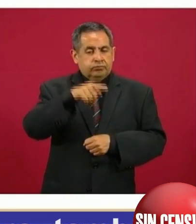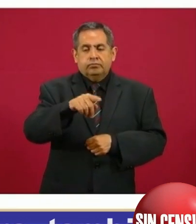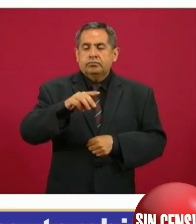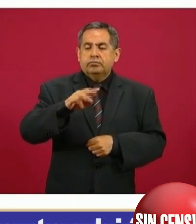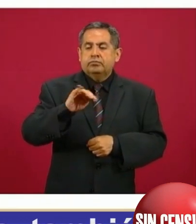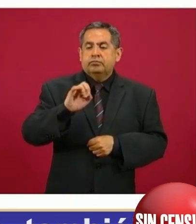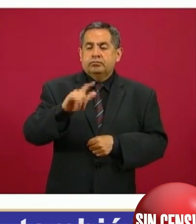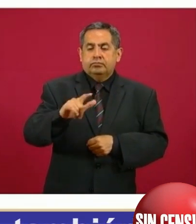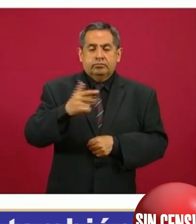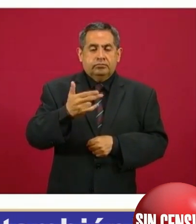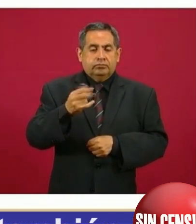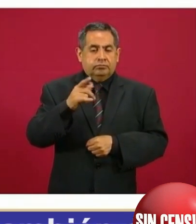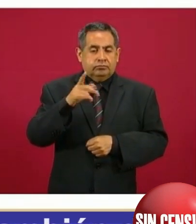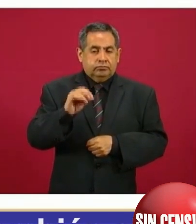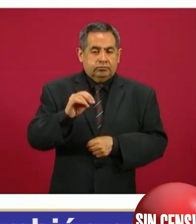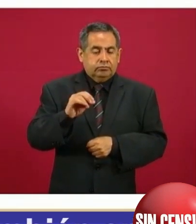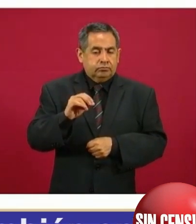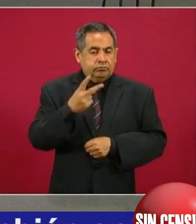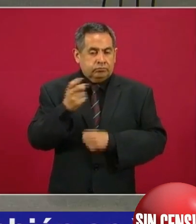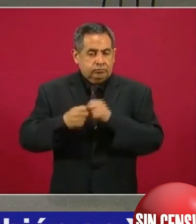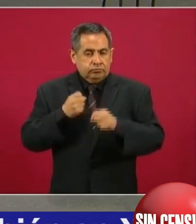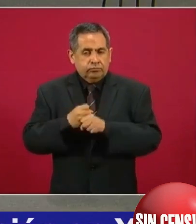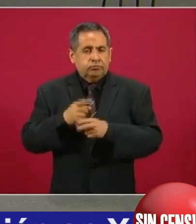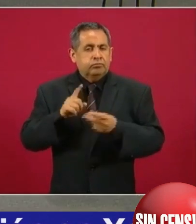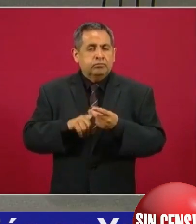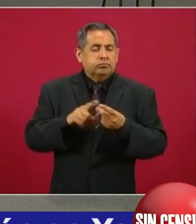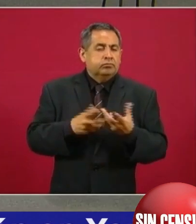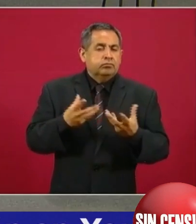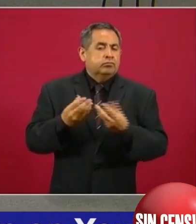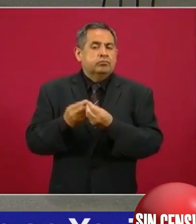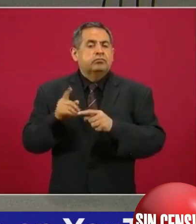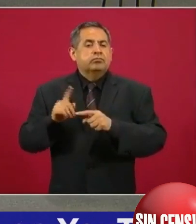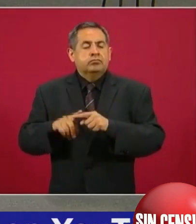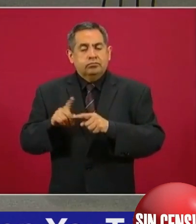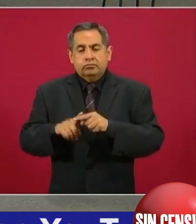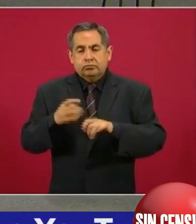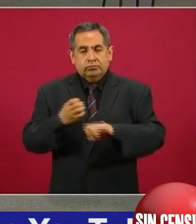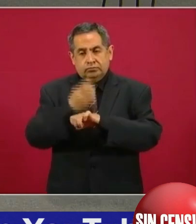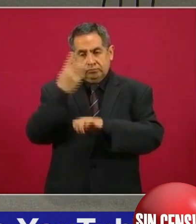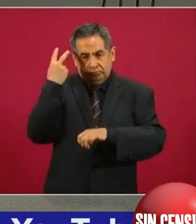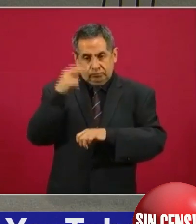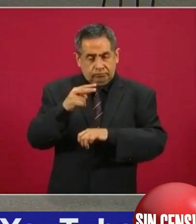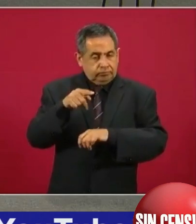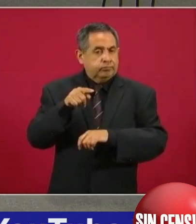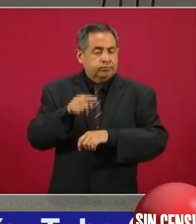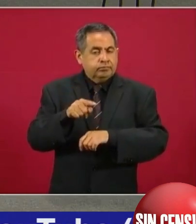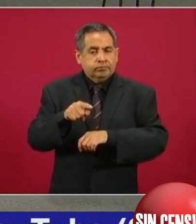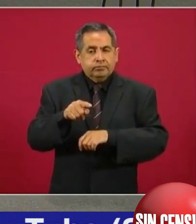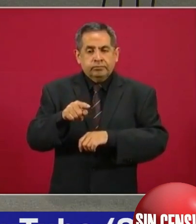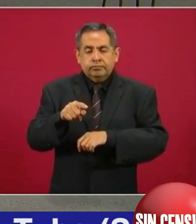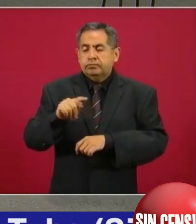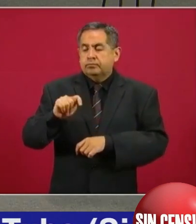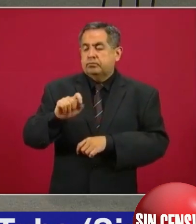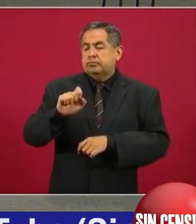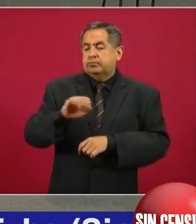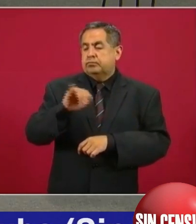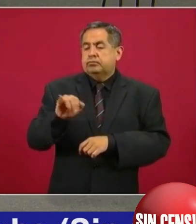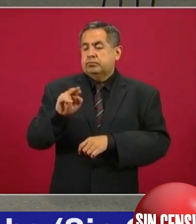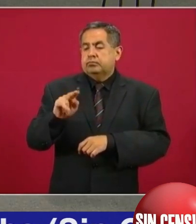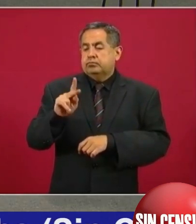Hidalgo y Costilla, Bicentenario, Servicios Estatales, en el Estado de México, en Tejupilco.